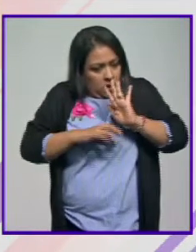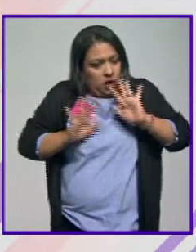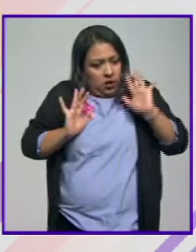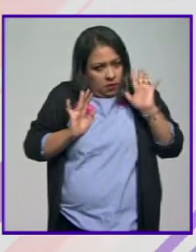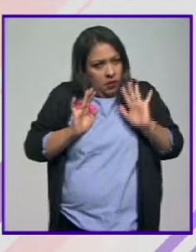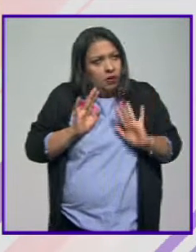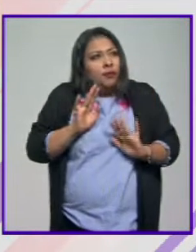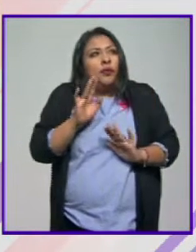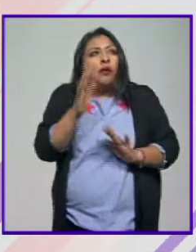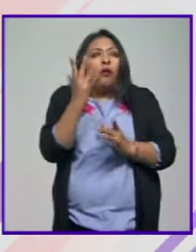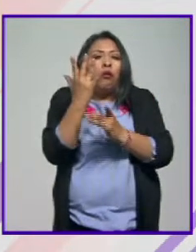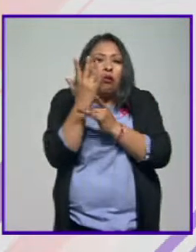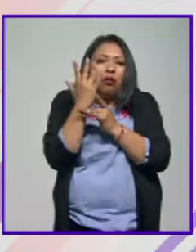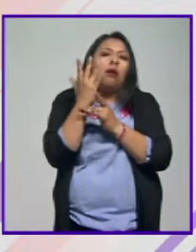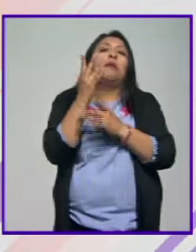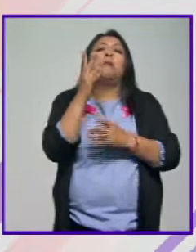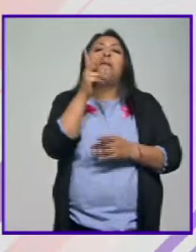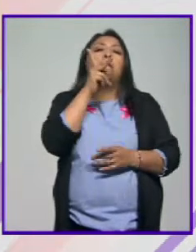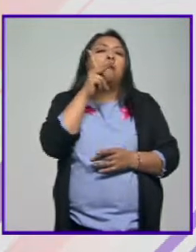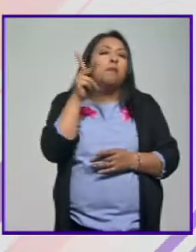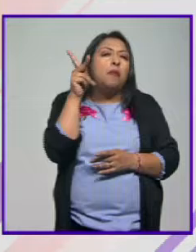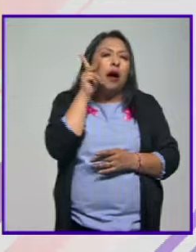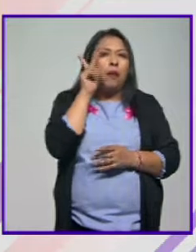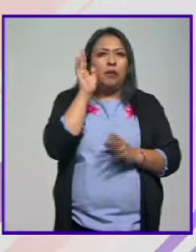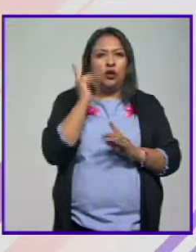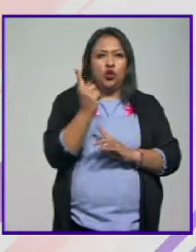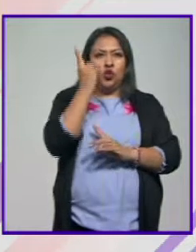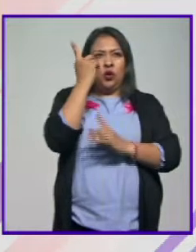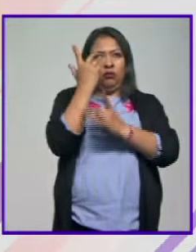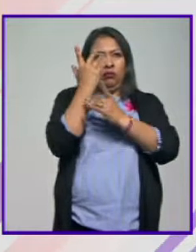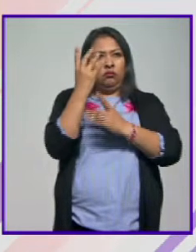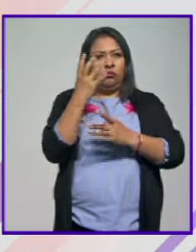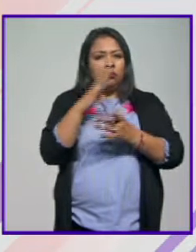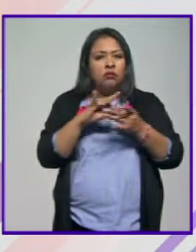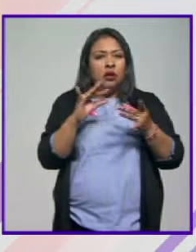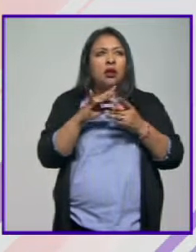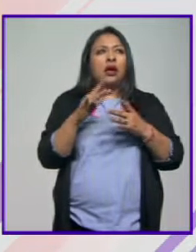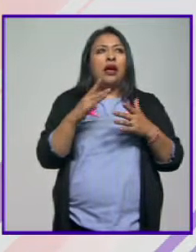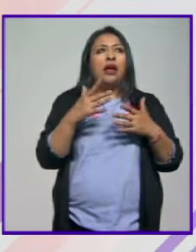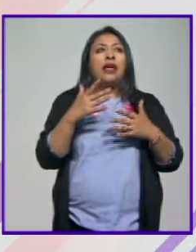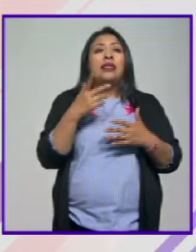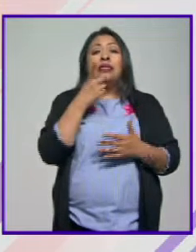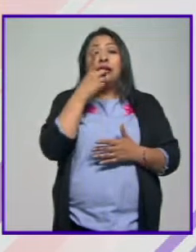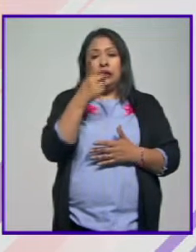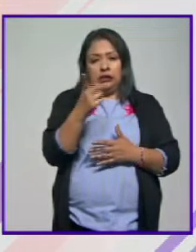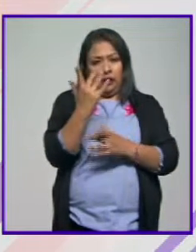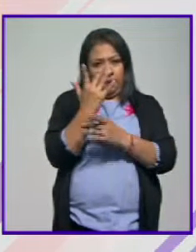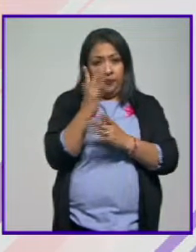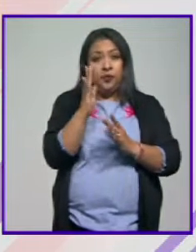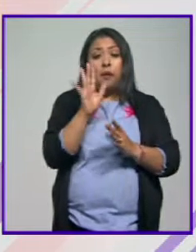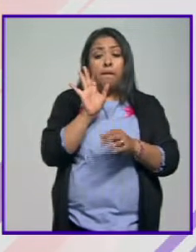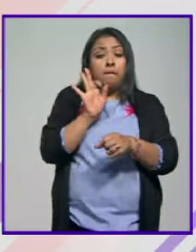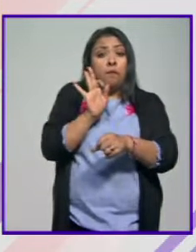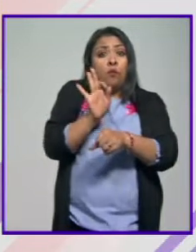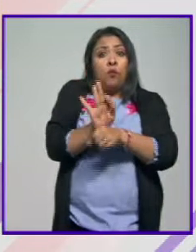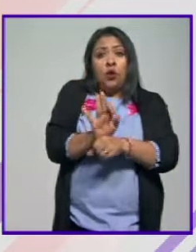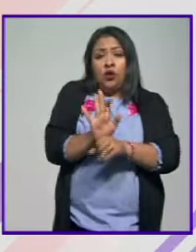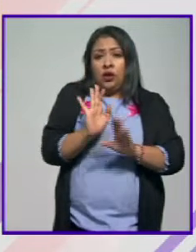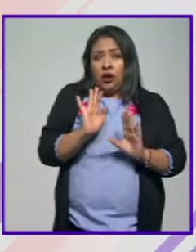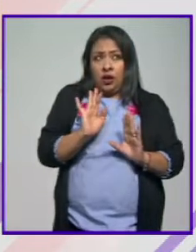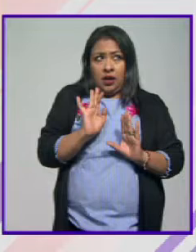las declaraciones de los papas, no uno de ellos, la interpretación es que se proteja